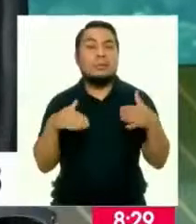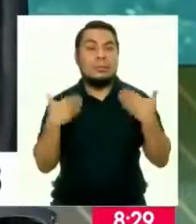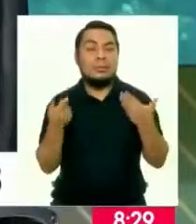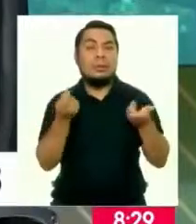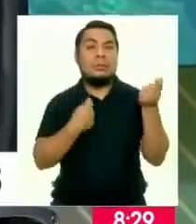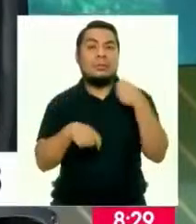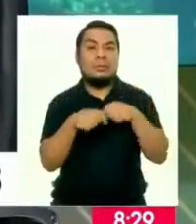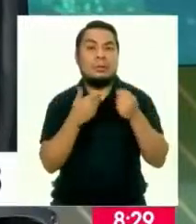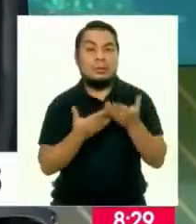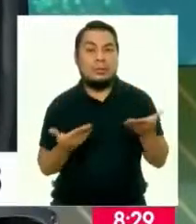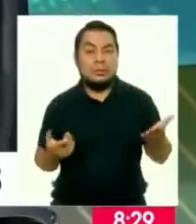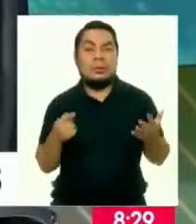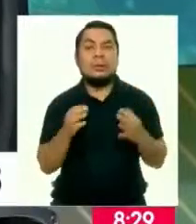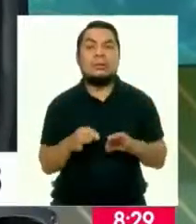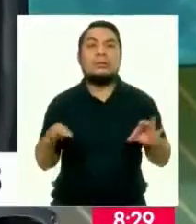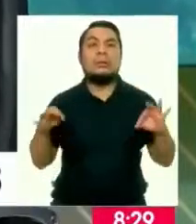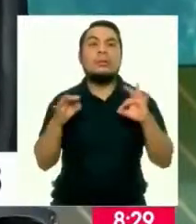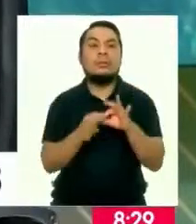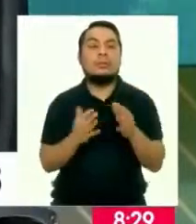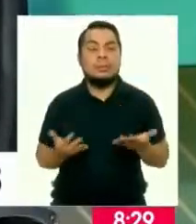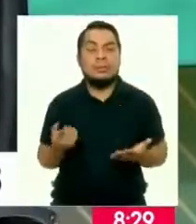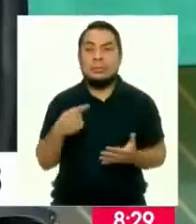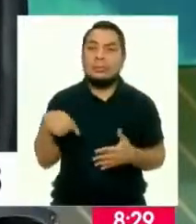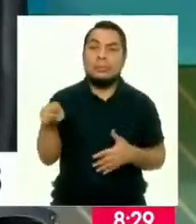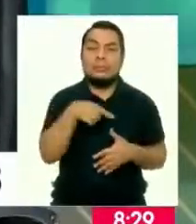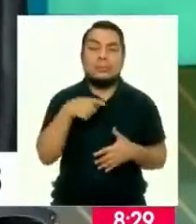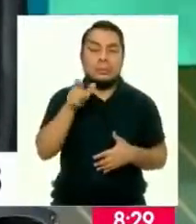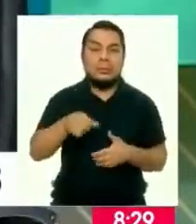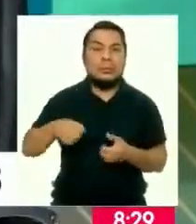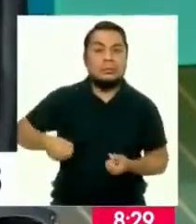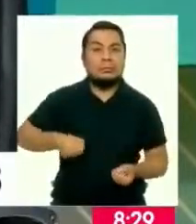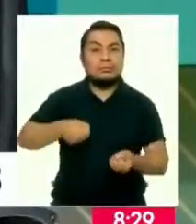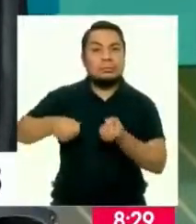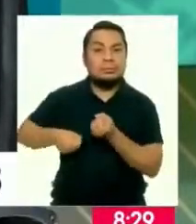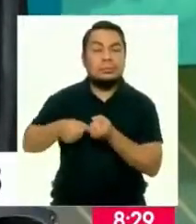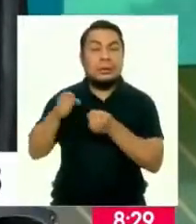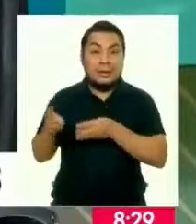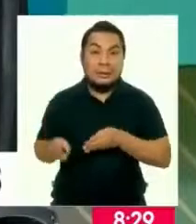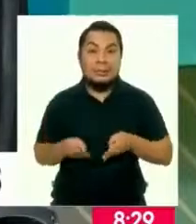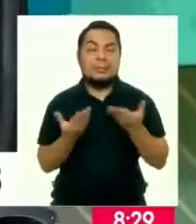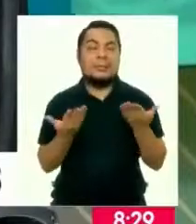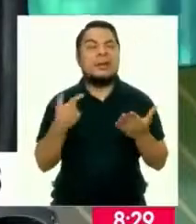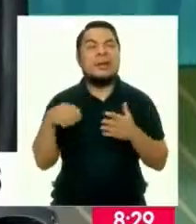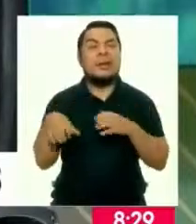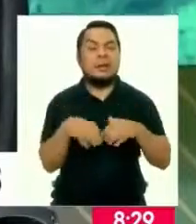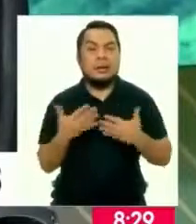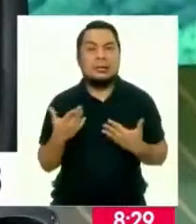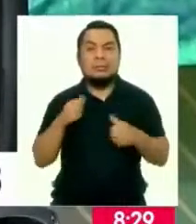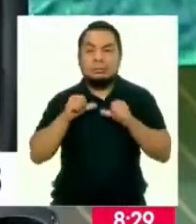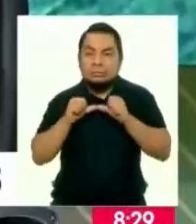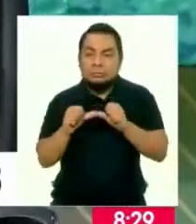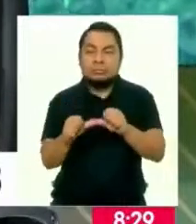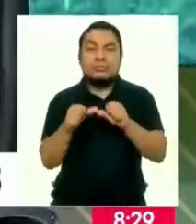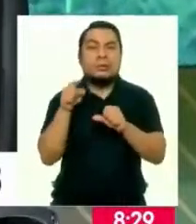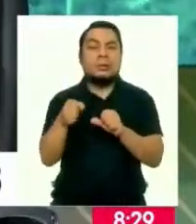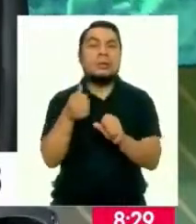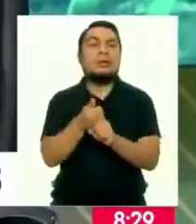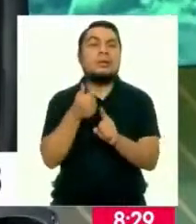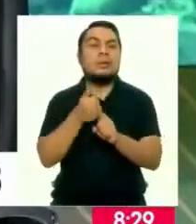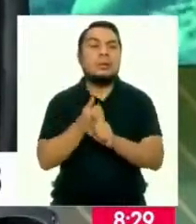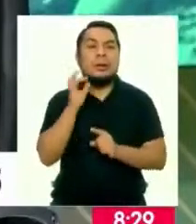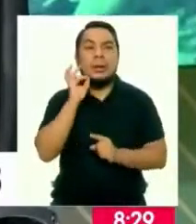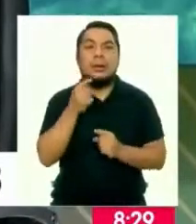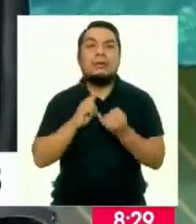pueda vender estos productos, es importante para los agricultores. Y de esta manera, lo que hacemos es conservar esta rica